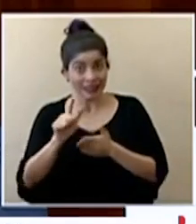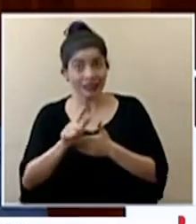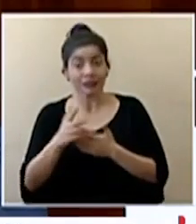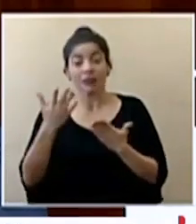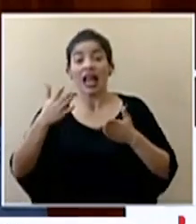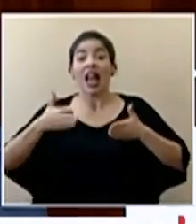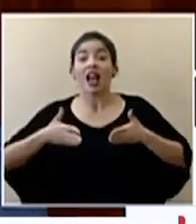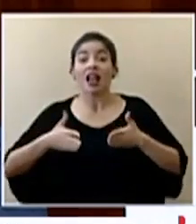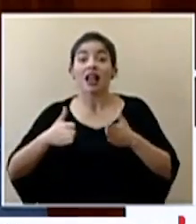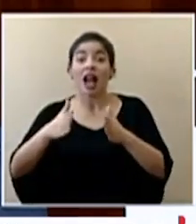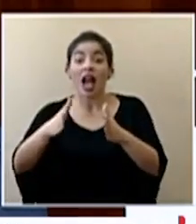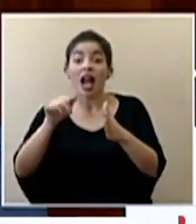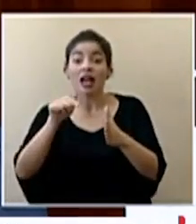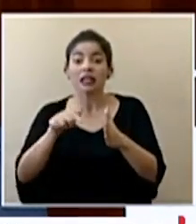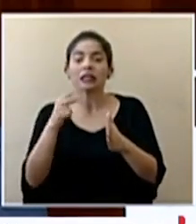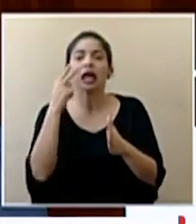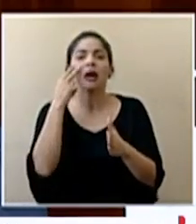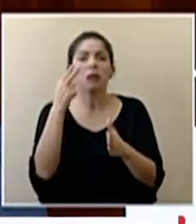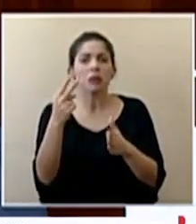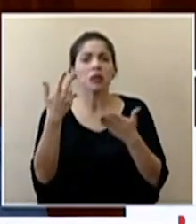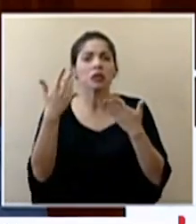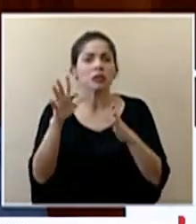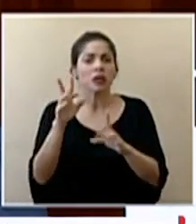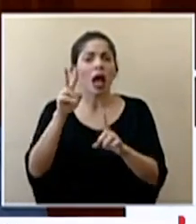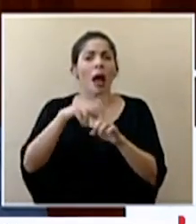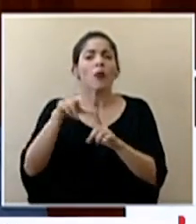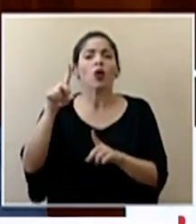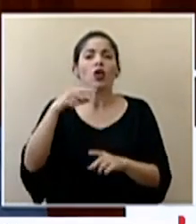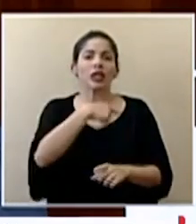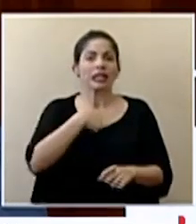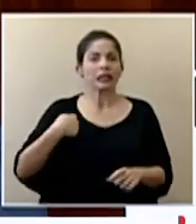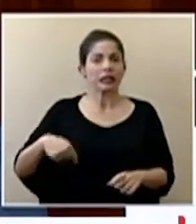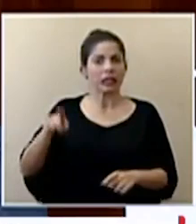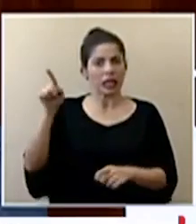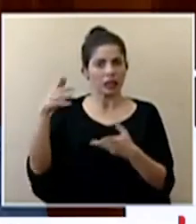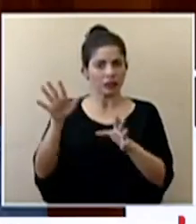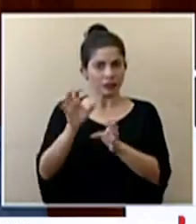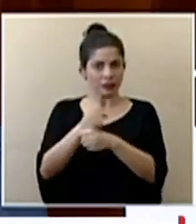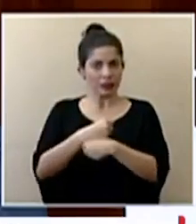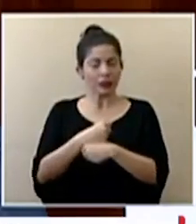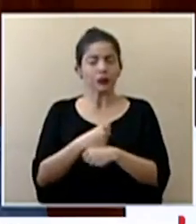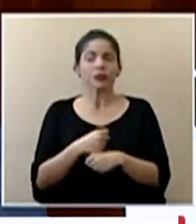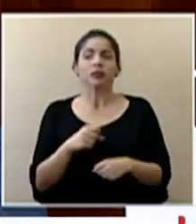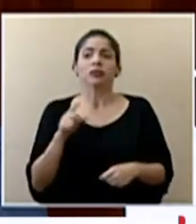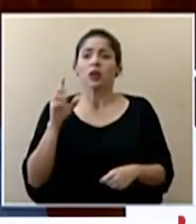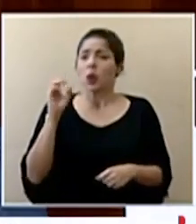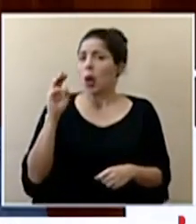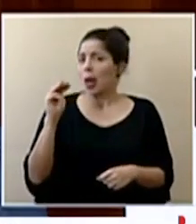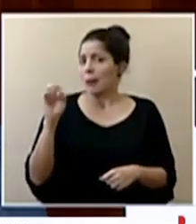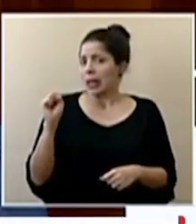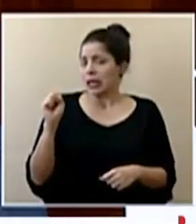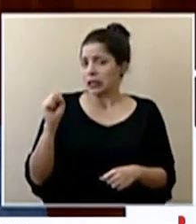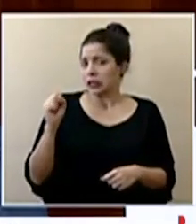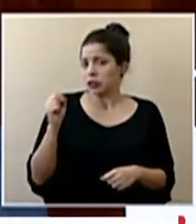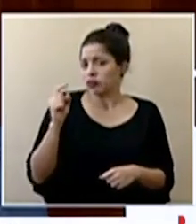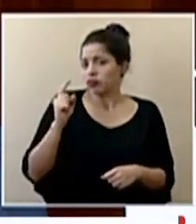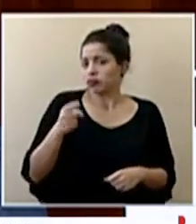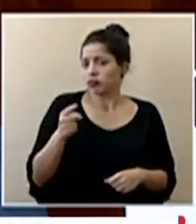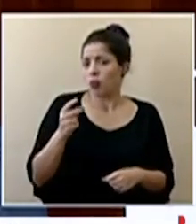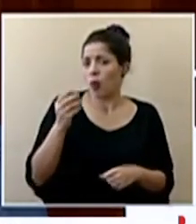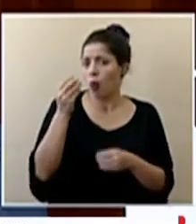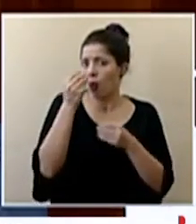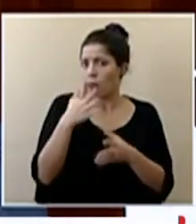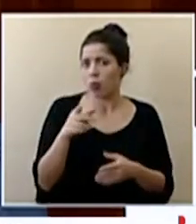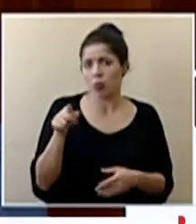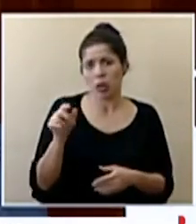de aceras o de calles, lo hemos visto sobre todo que la han aplicado en China. No ha sido algo que la OMS haya indicado abiertamente.